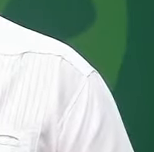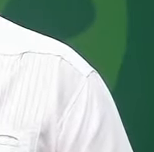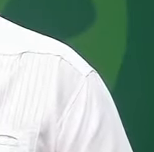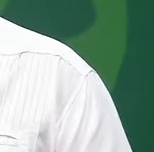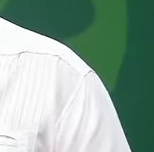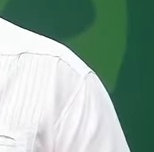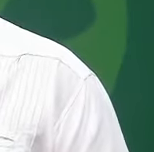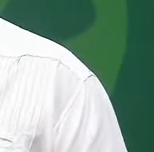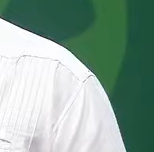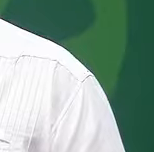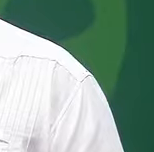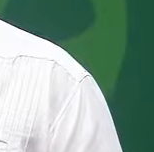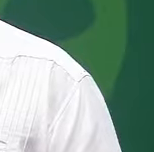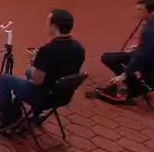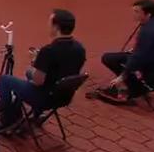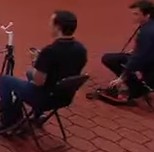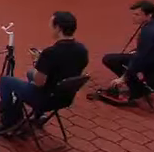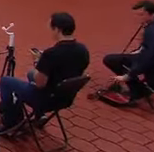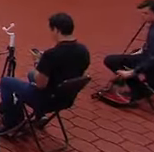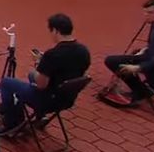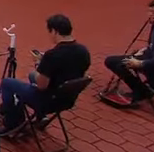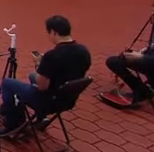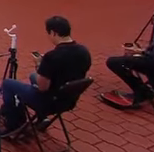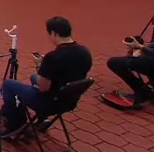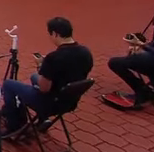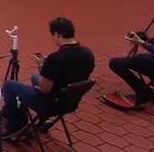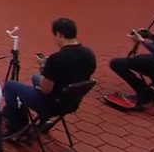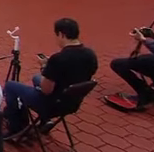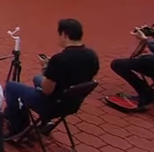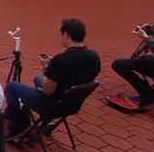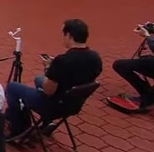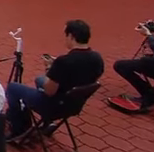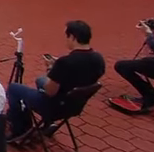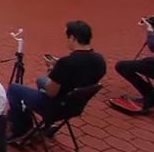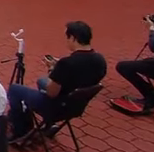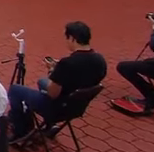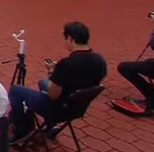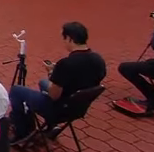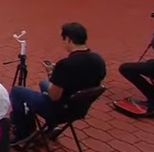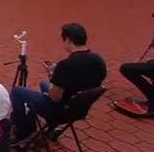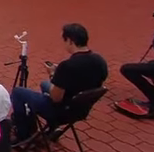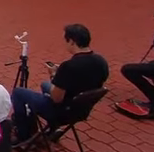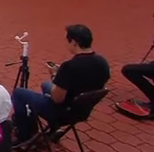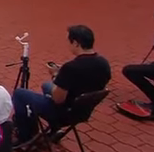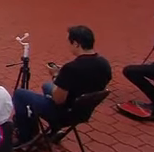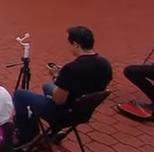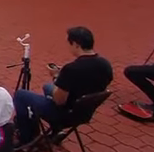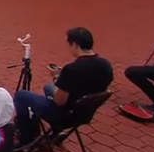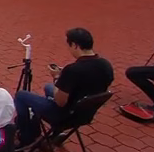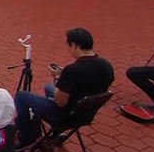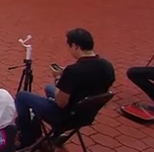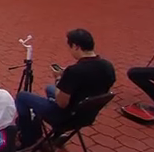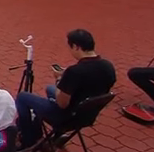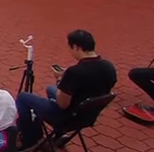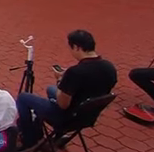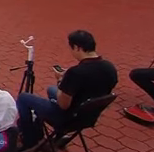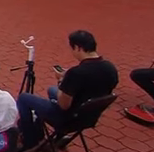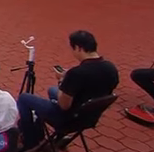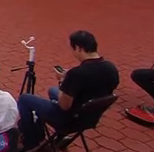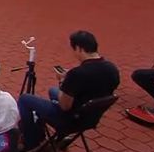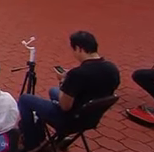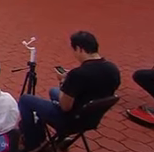hicimos de la Agenda de Seguridad con el señor presidente de la República y su gabinete, pudimos corroborar